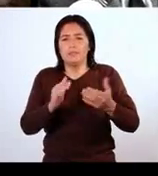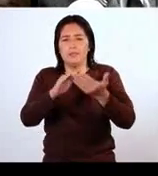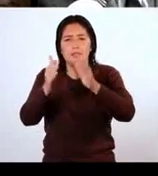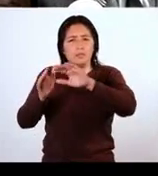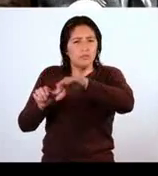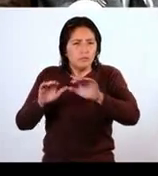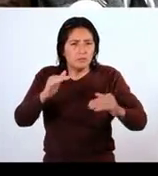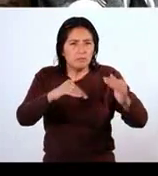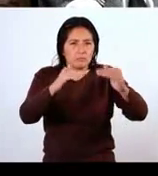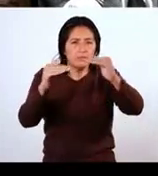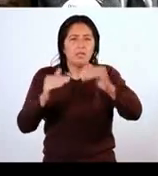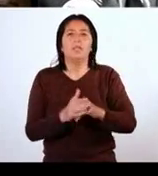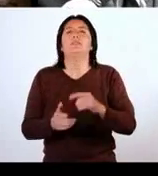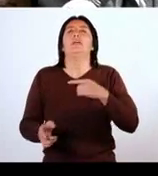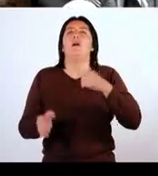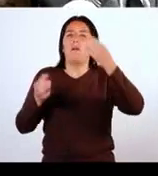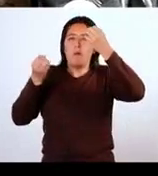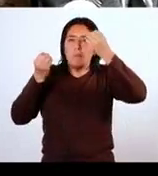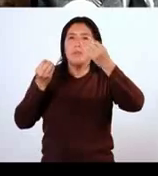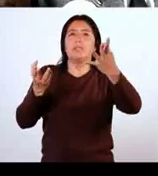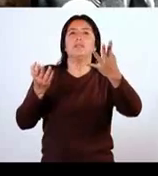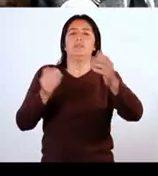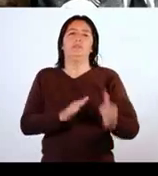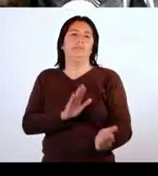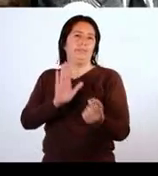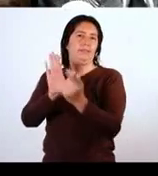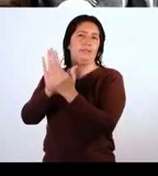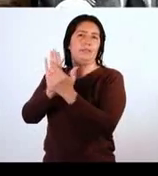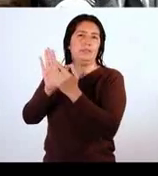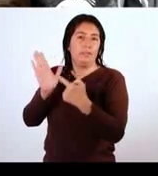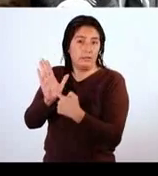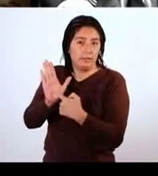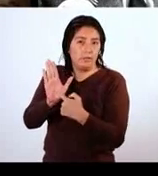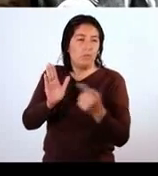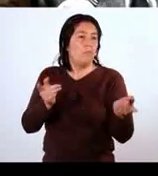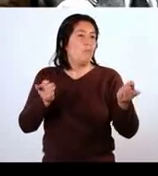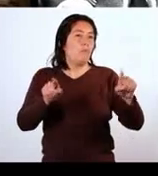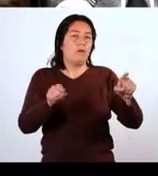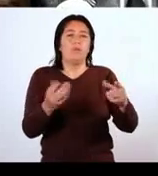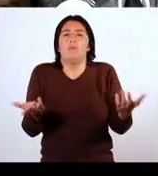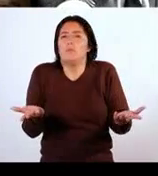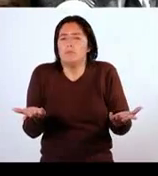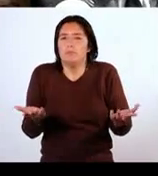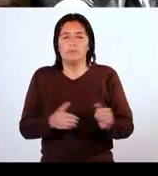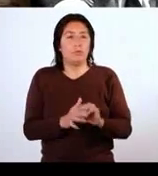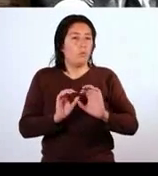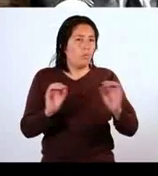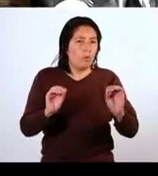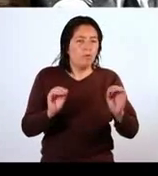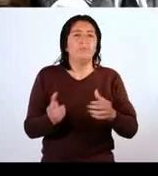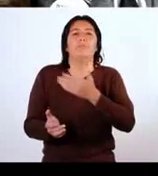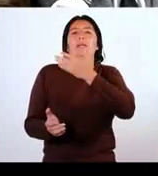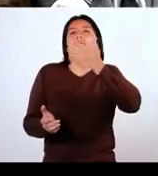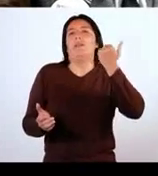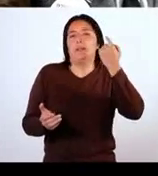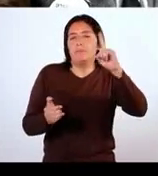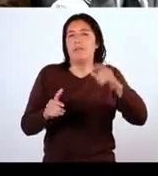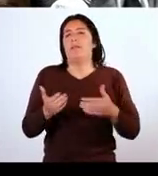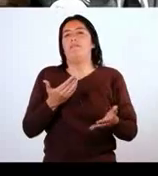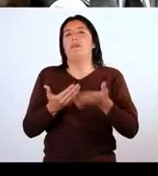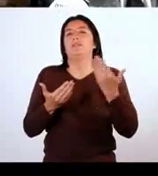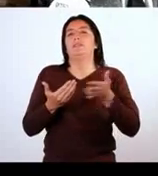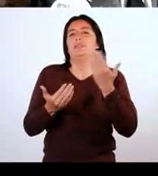cumplan por lo menos estas disposiciones. Cuando no, mejorarlas también para facilitar